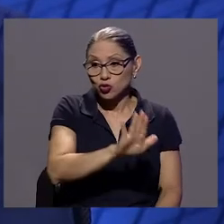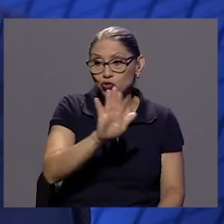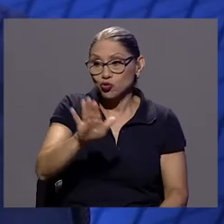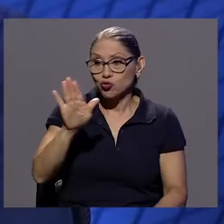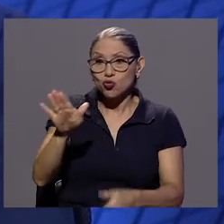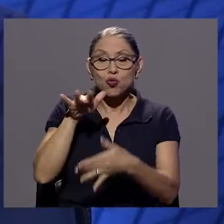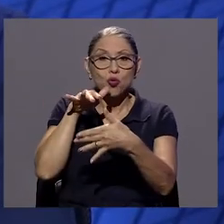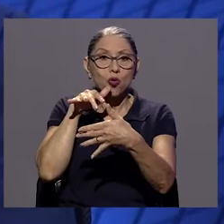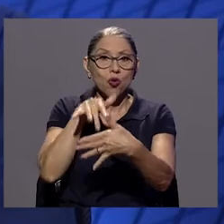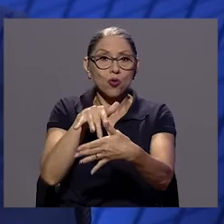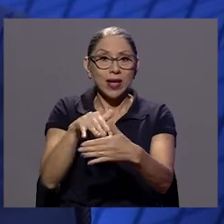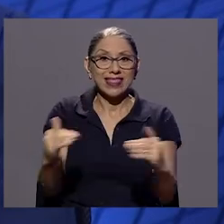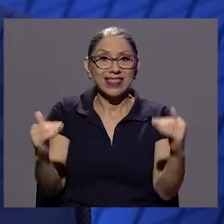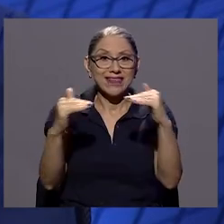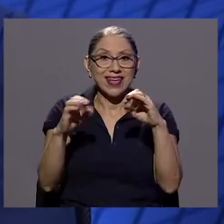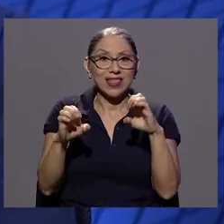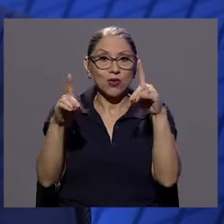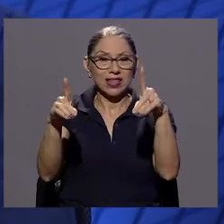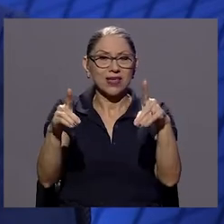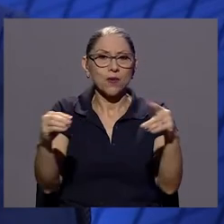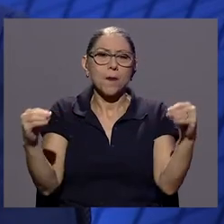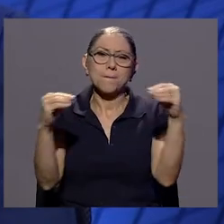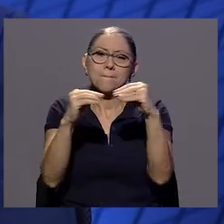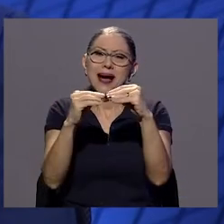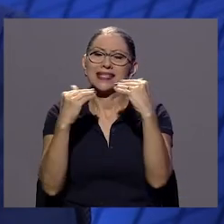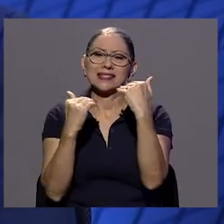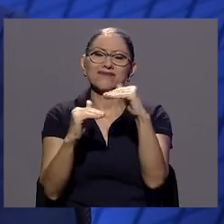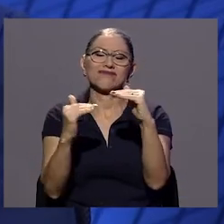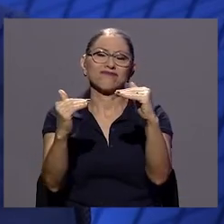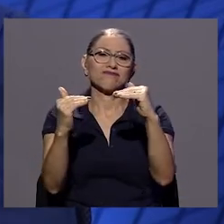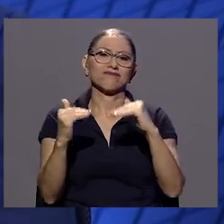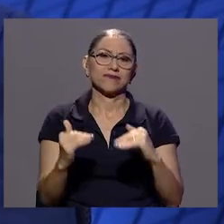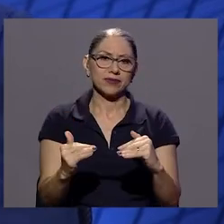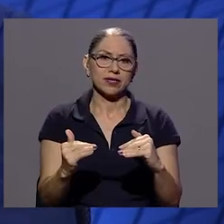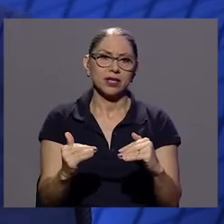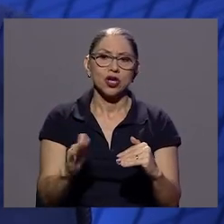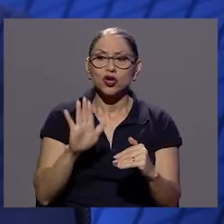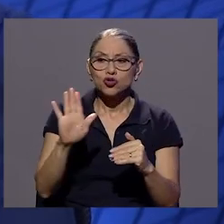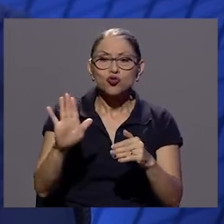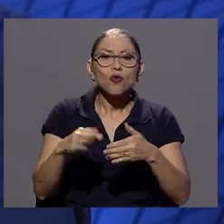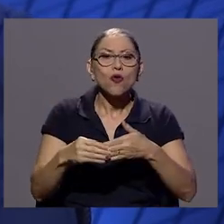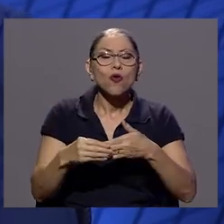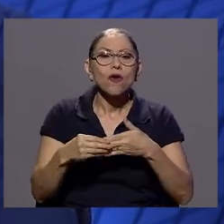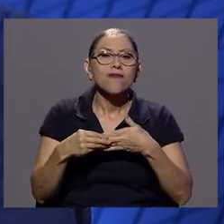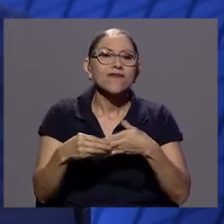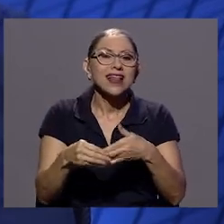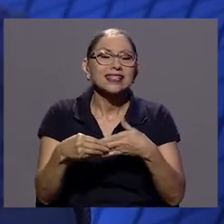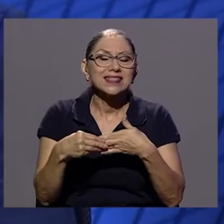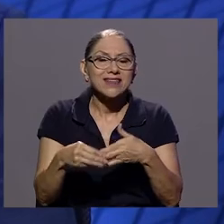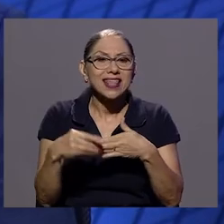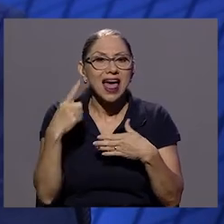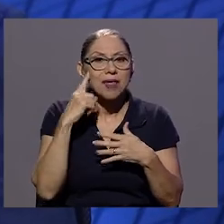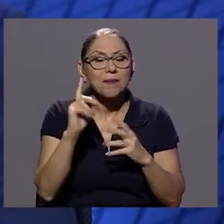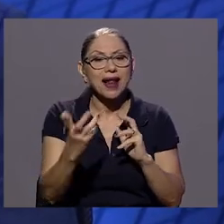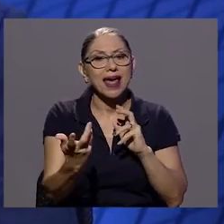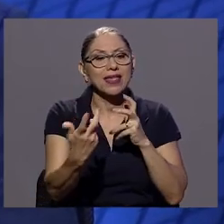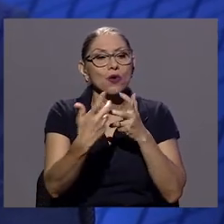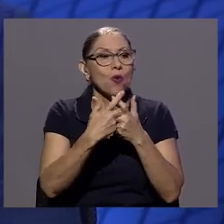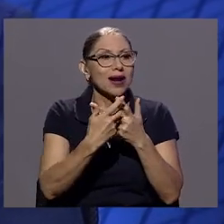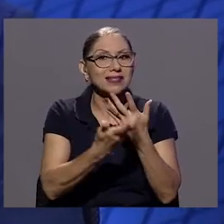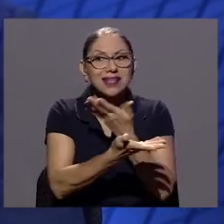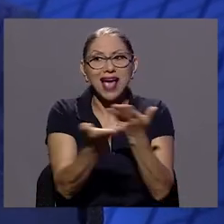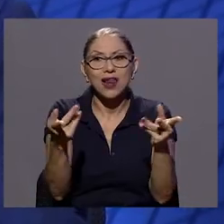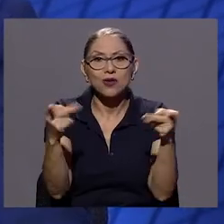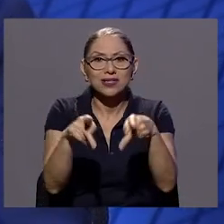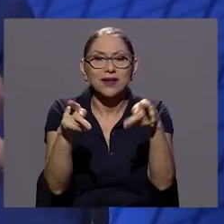académica es mucho más reducida, mucho más limitada. Su flexibilidad para adecuarse al mercado es más